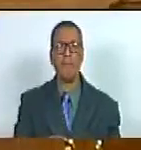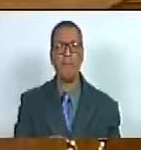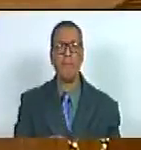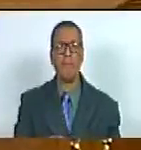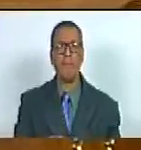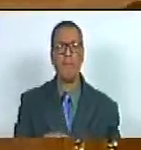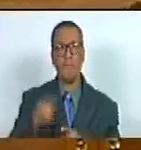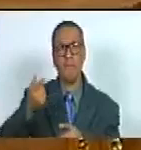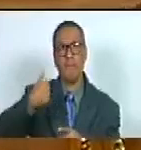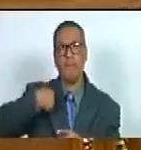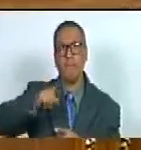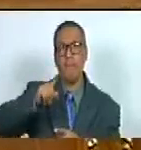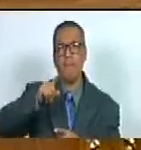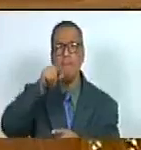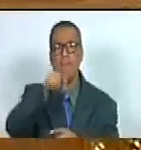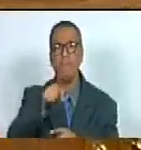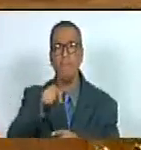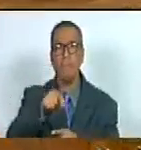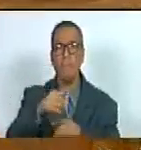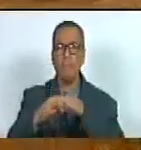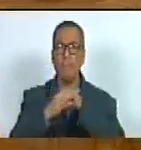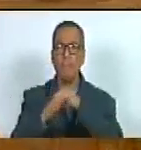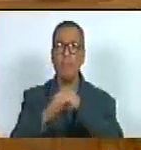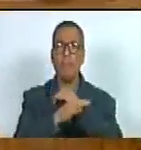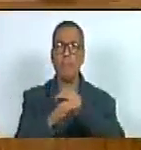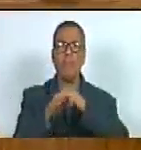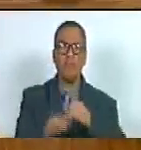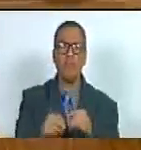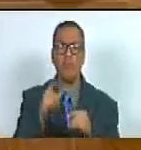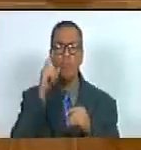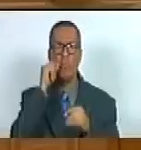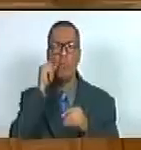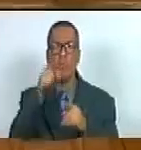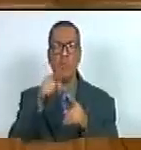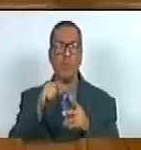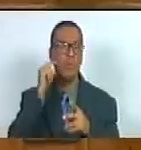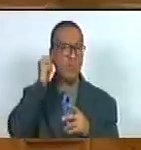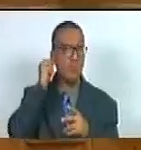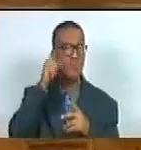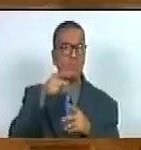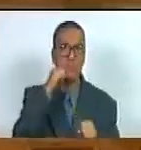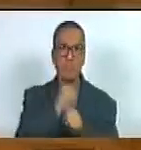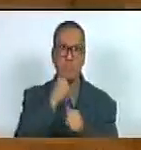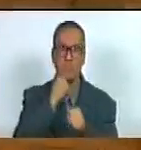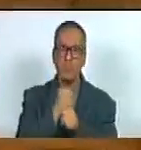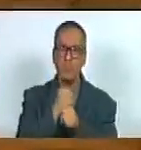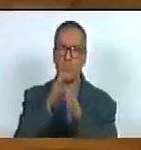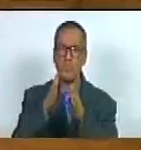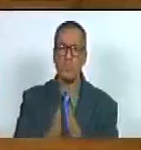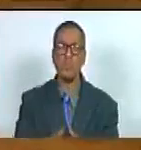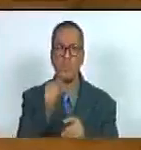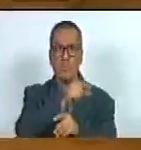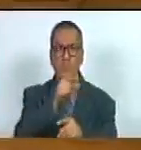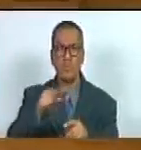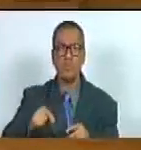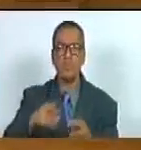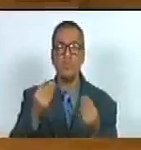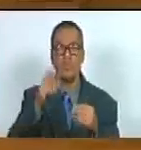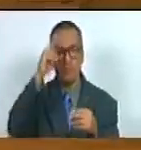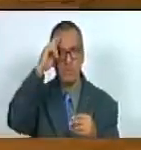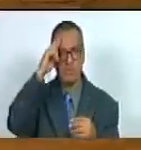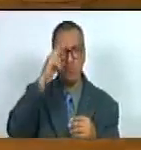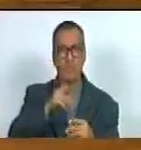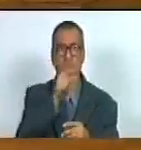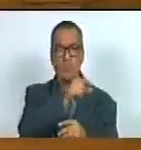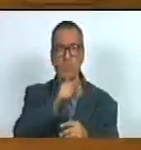tener que poner a un municipio de hombres de mujeres trabajadoras gente respetada como